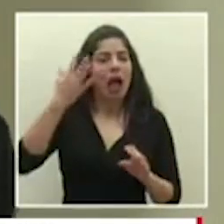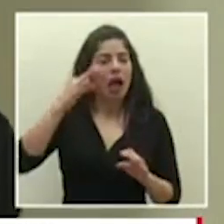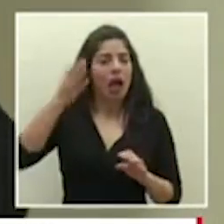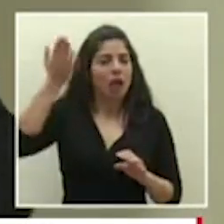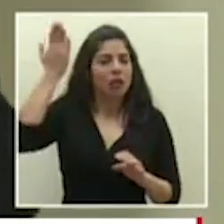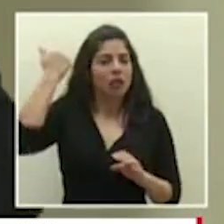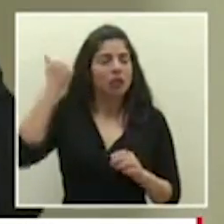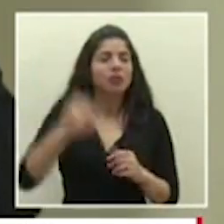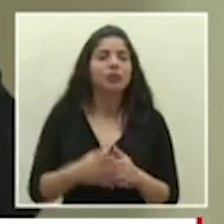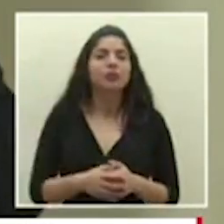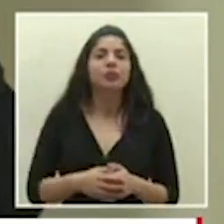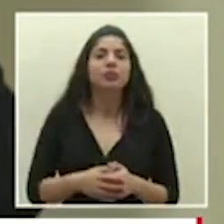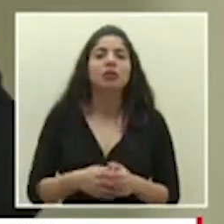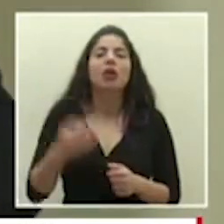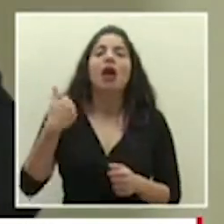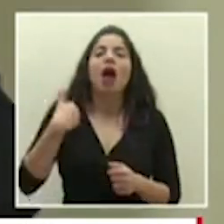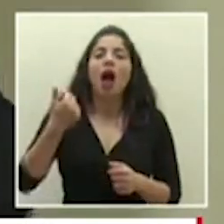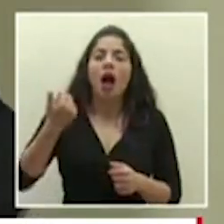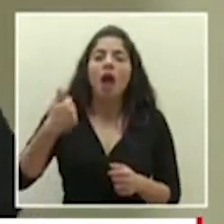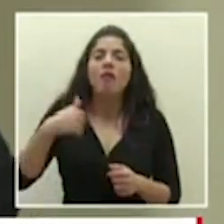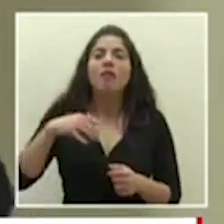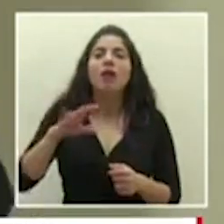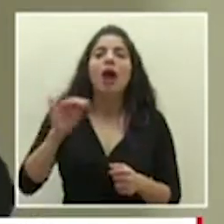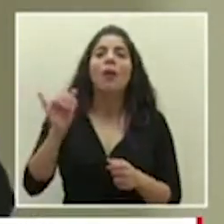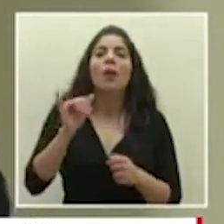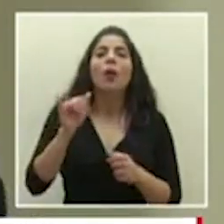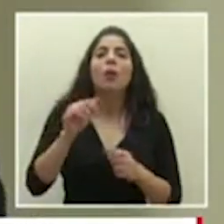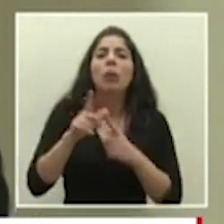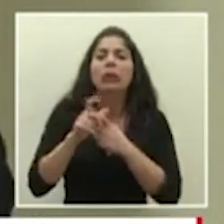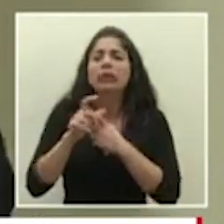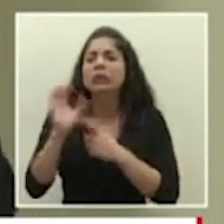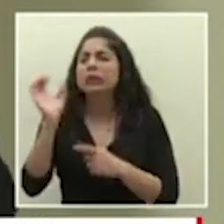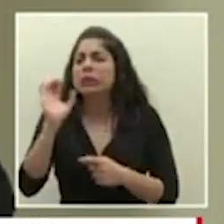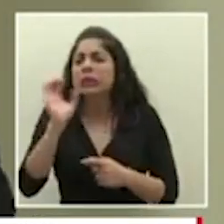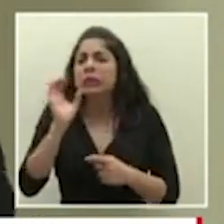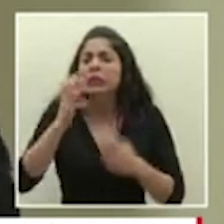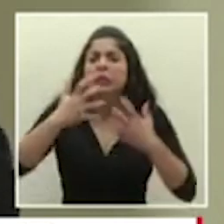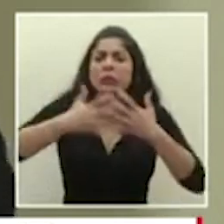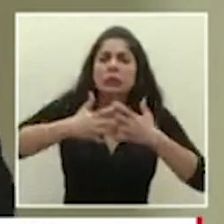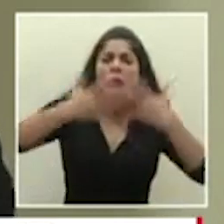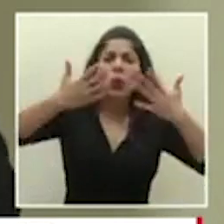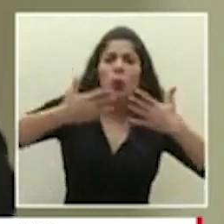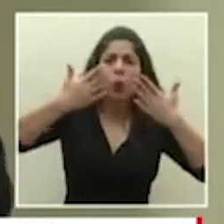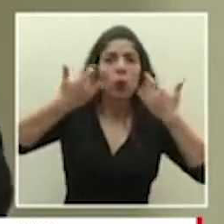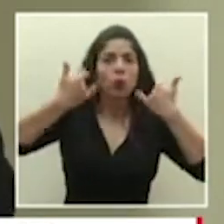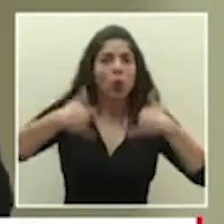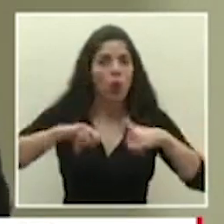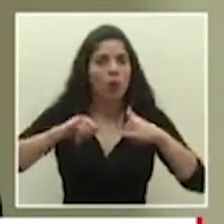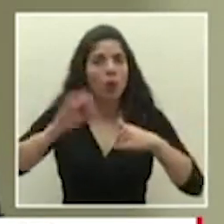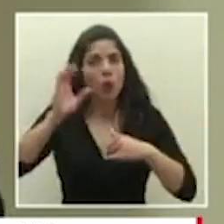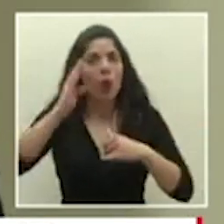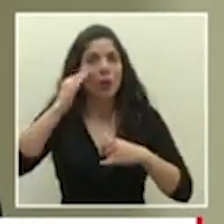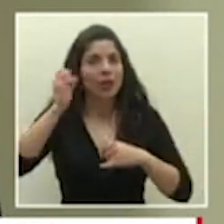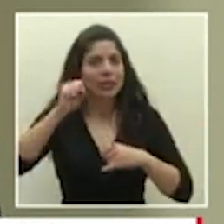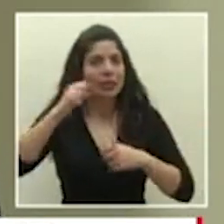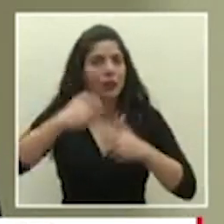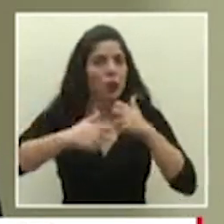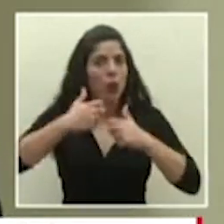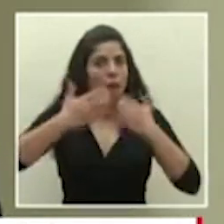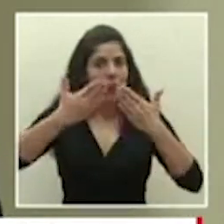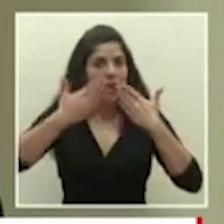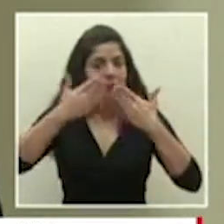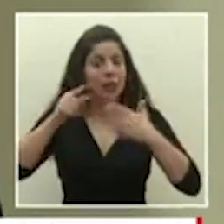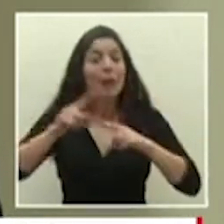había una una carrera a buscar ventiladores y todavía la hay porque si es un problema respiratorio